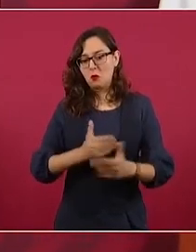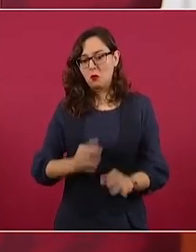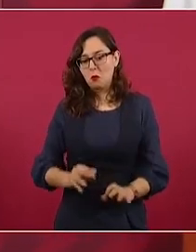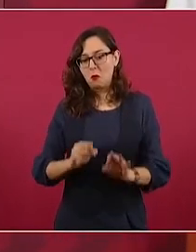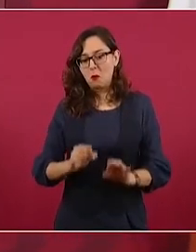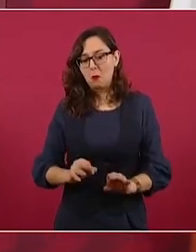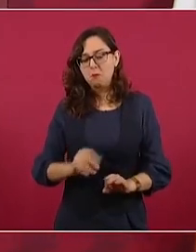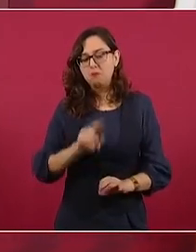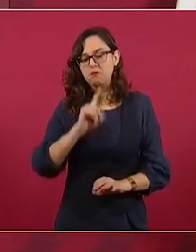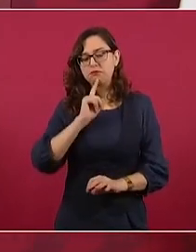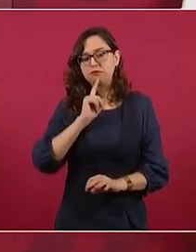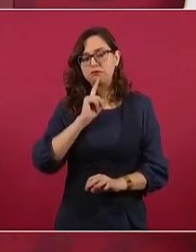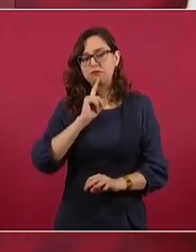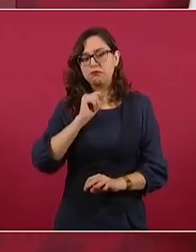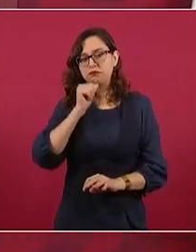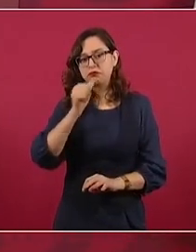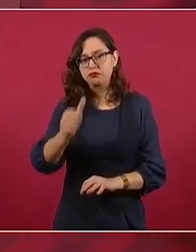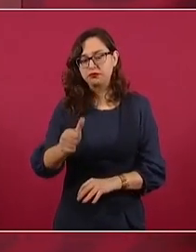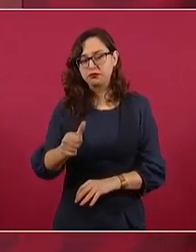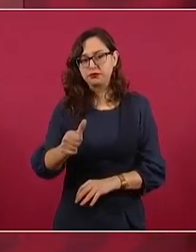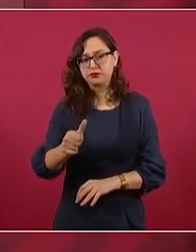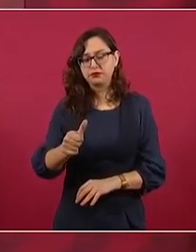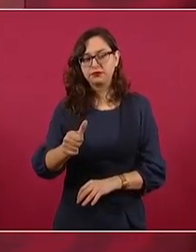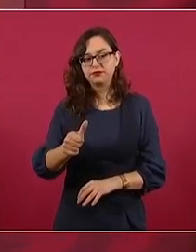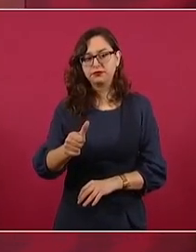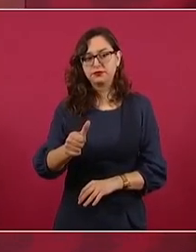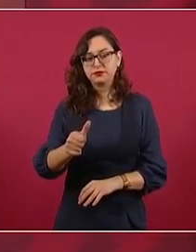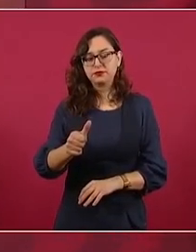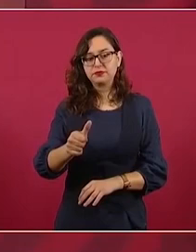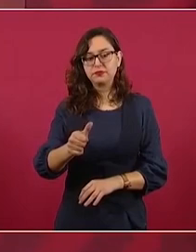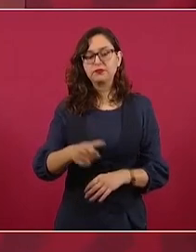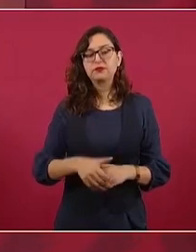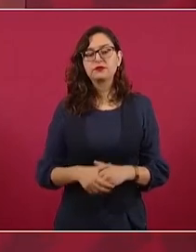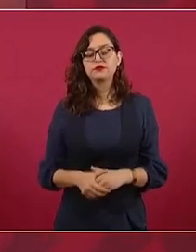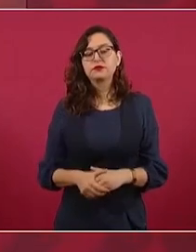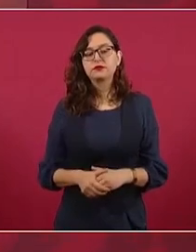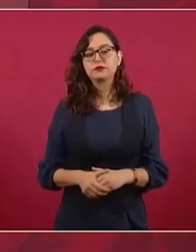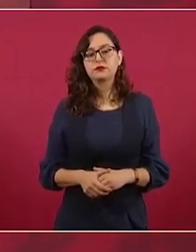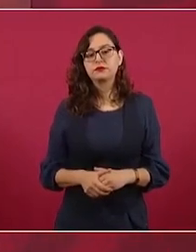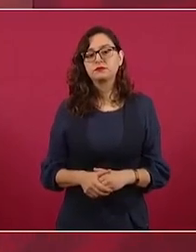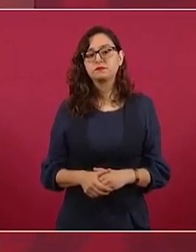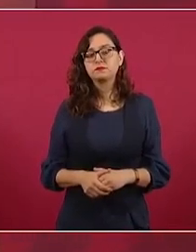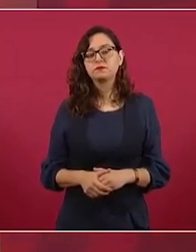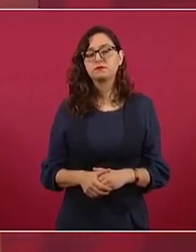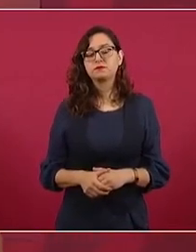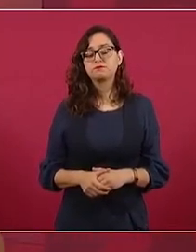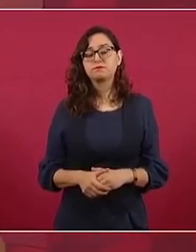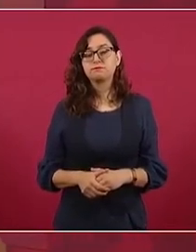lo que hay que ver es